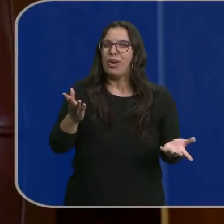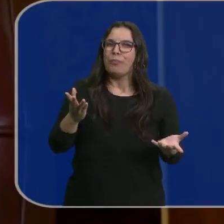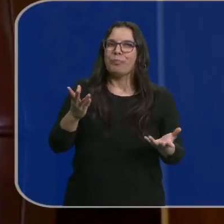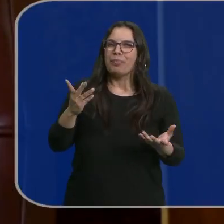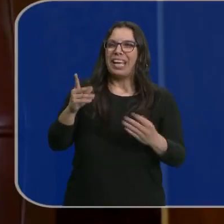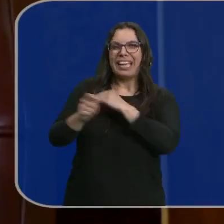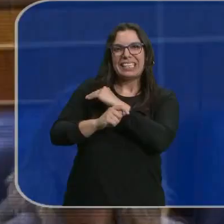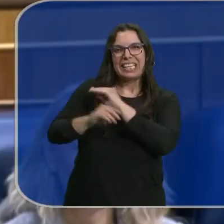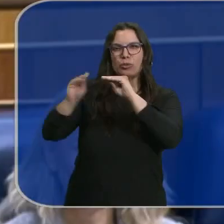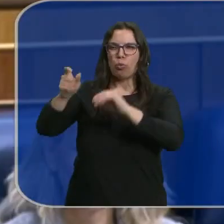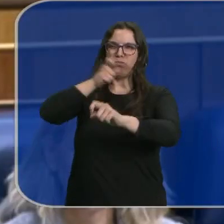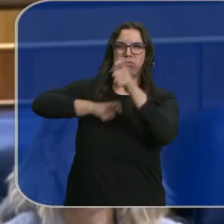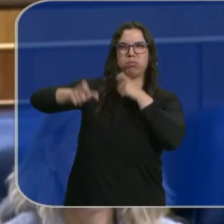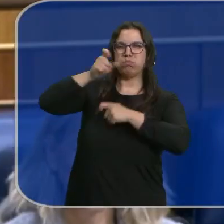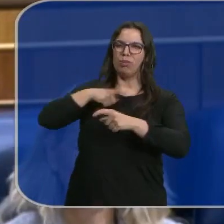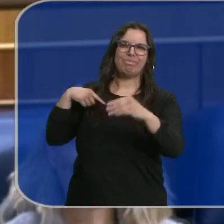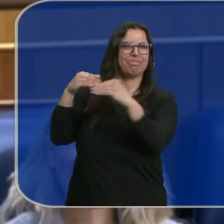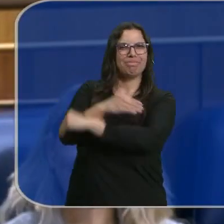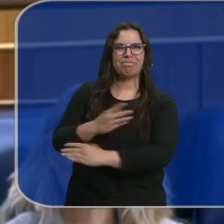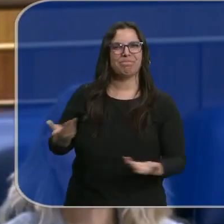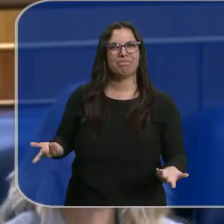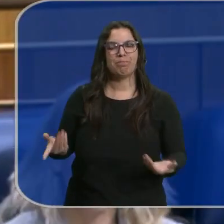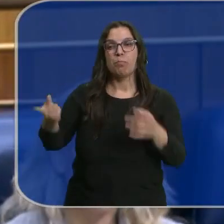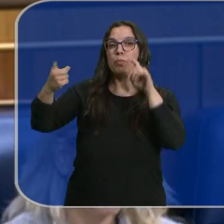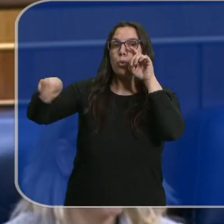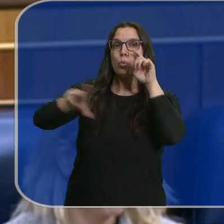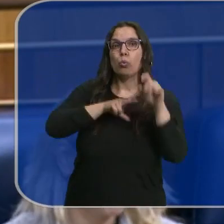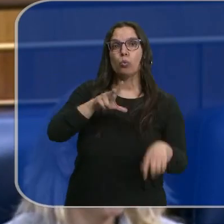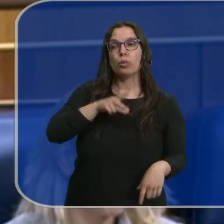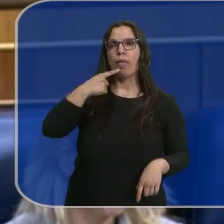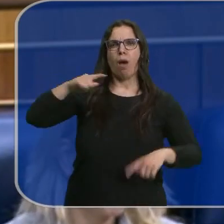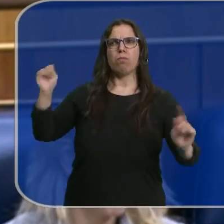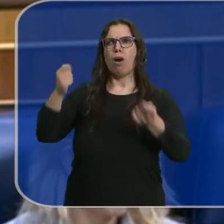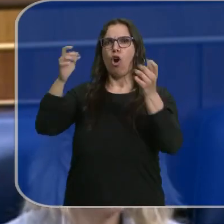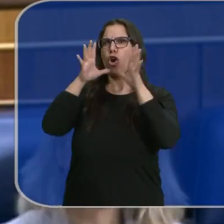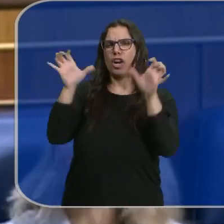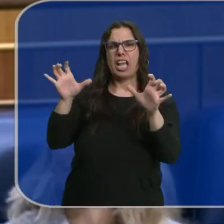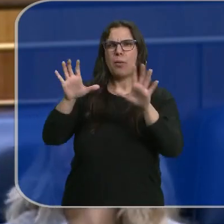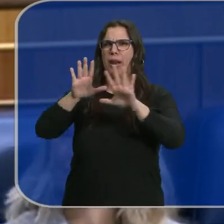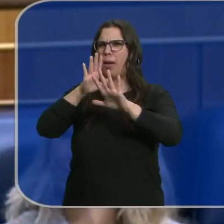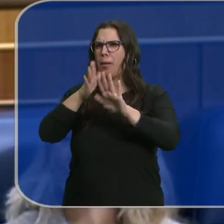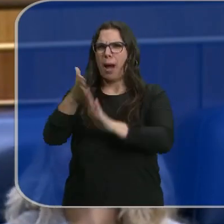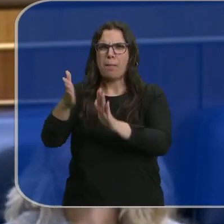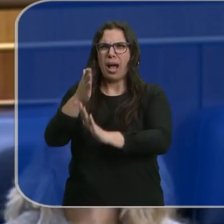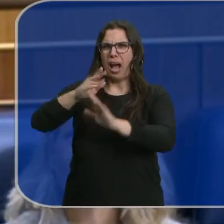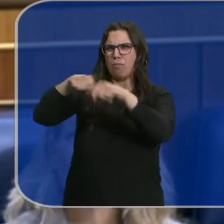no comparto su estrategia de descalificación y de insultos. Ustedes vienen anunciando un apocalipsis que nunca llega.